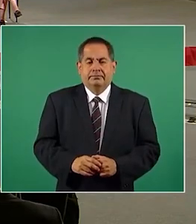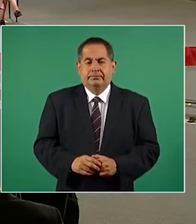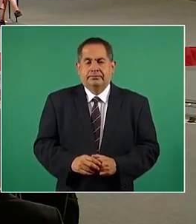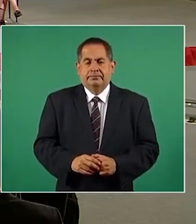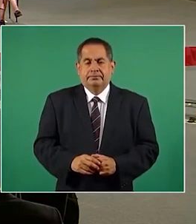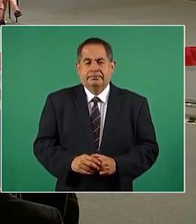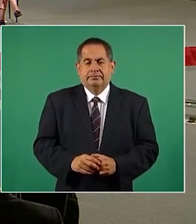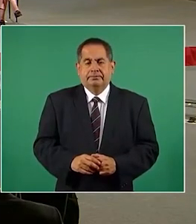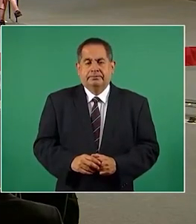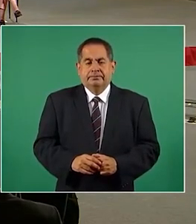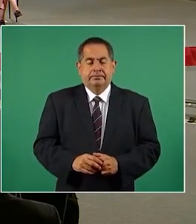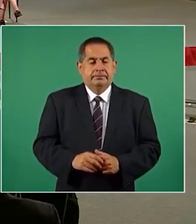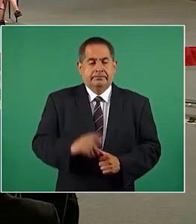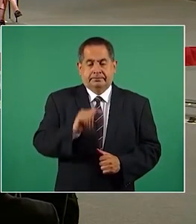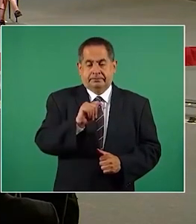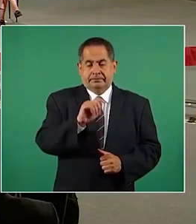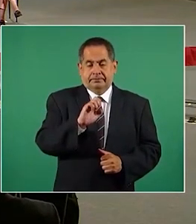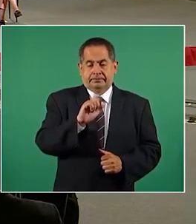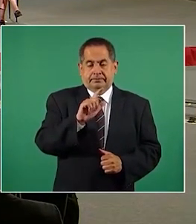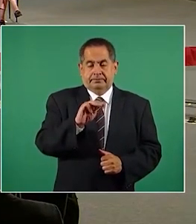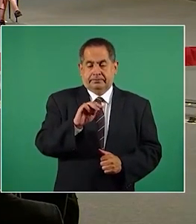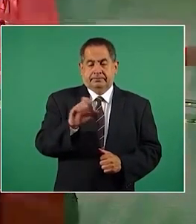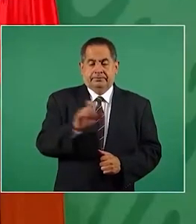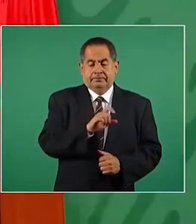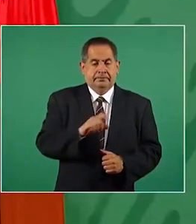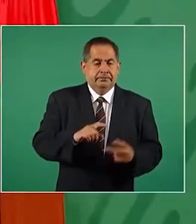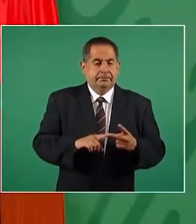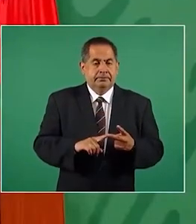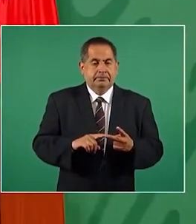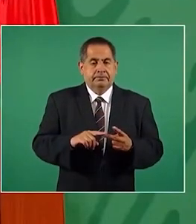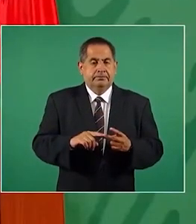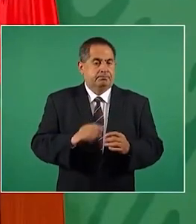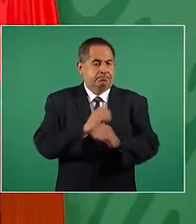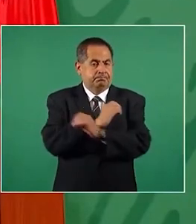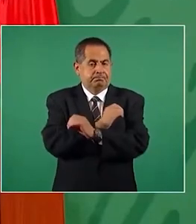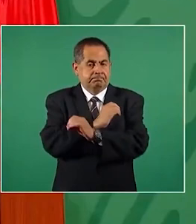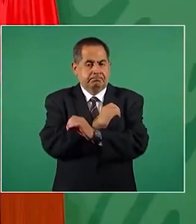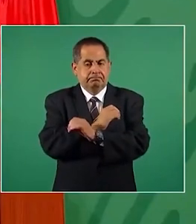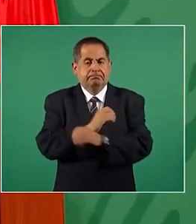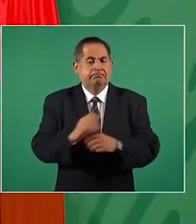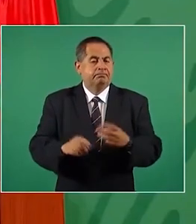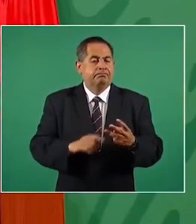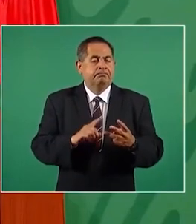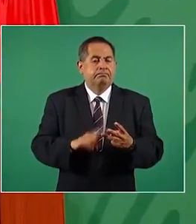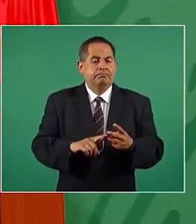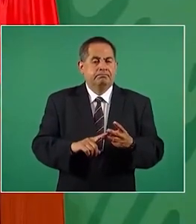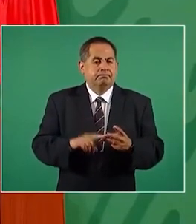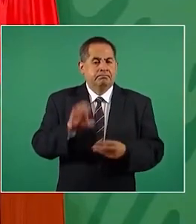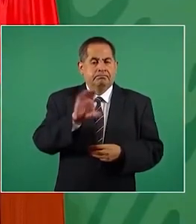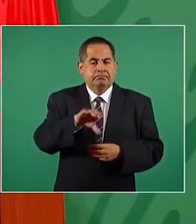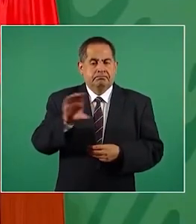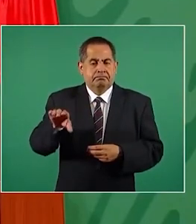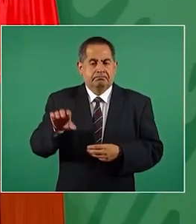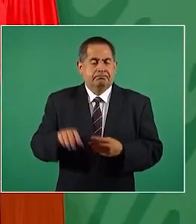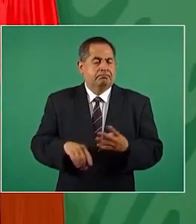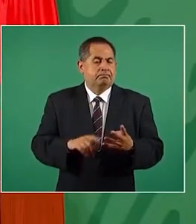Telmex Oxxo la Coca Cola